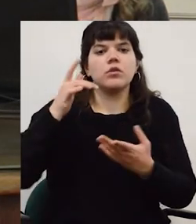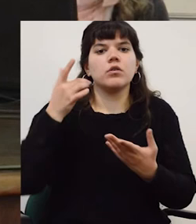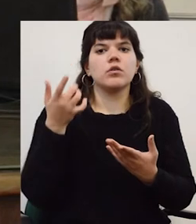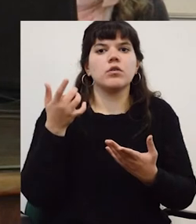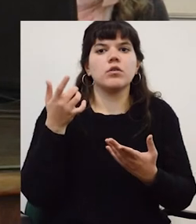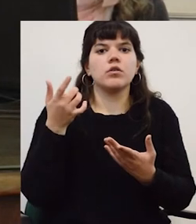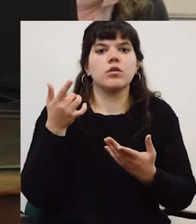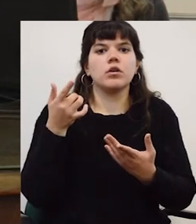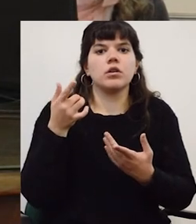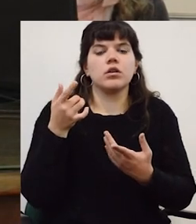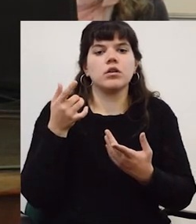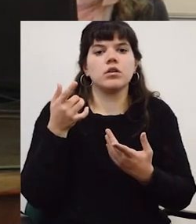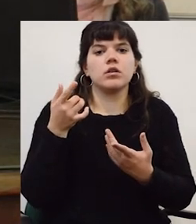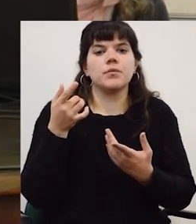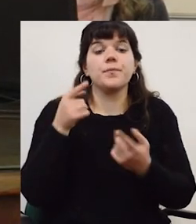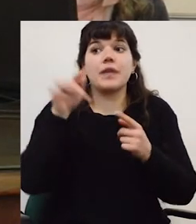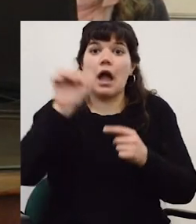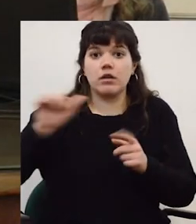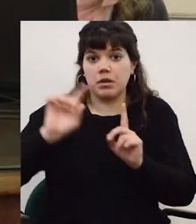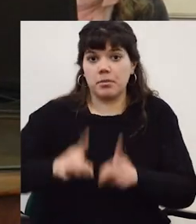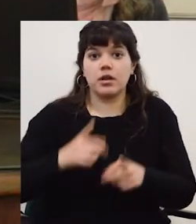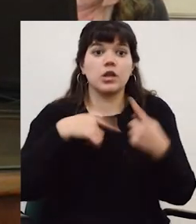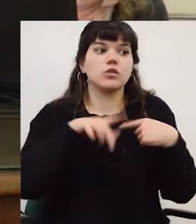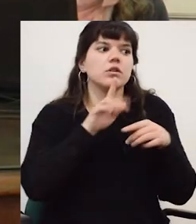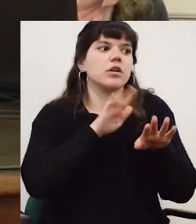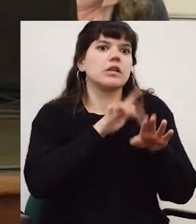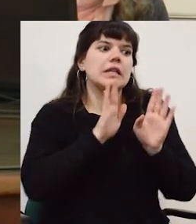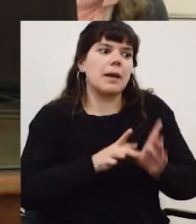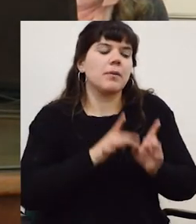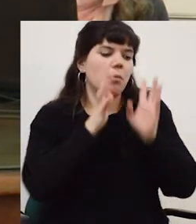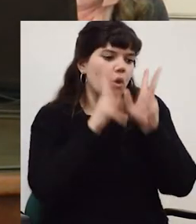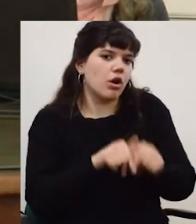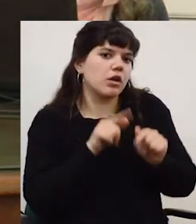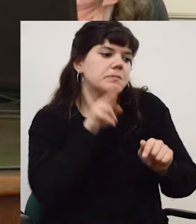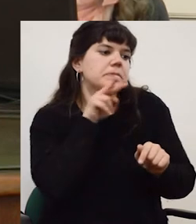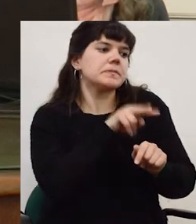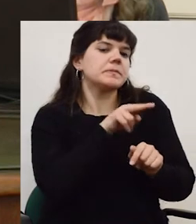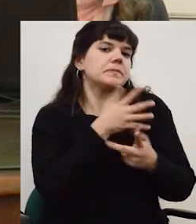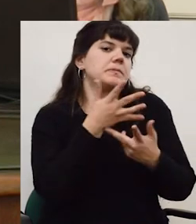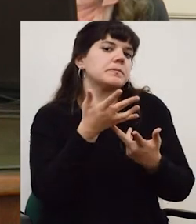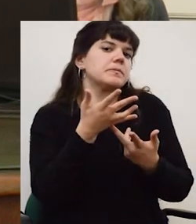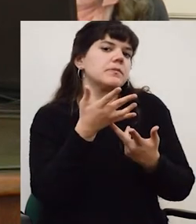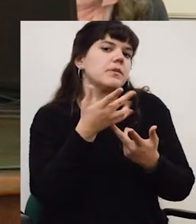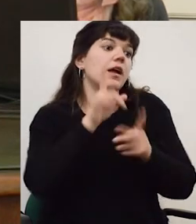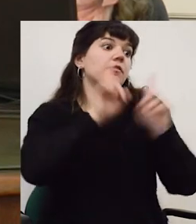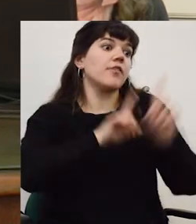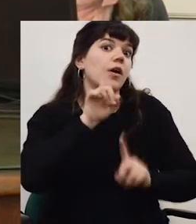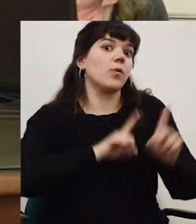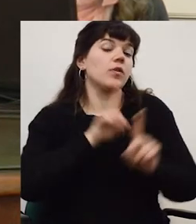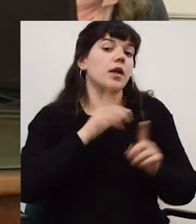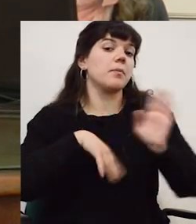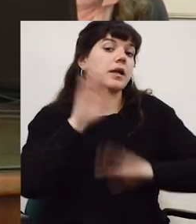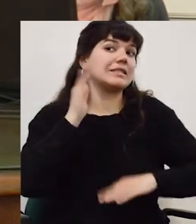tienen en Europa extracomunitaria en Asia y eso también reconfigura un